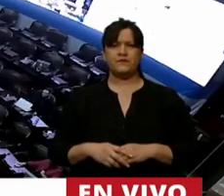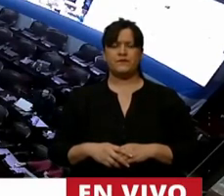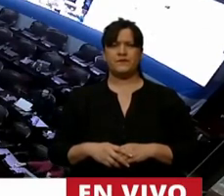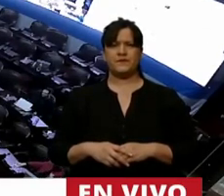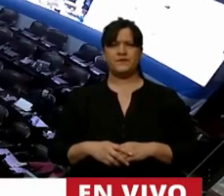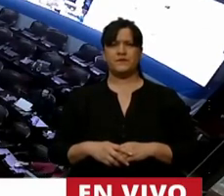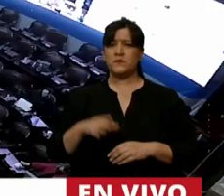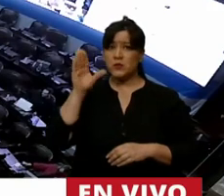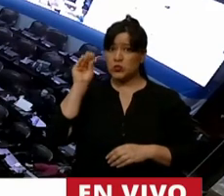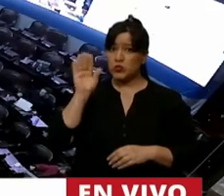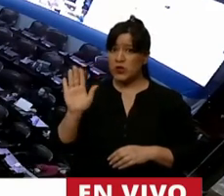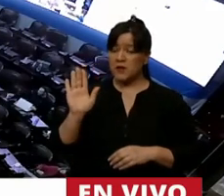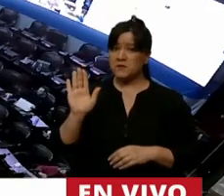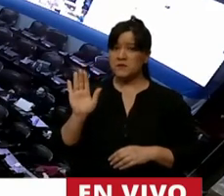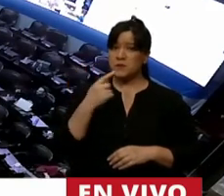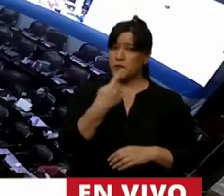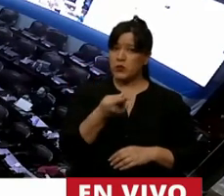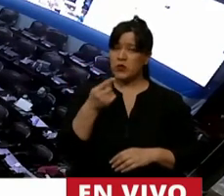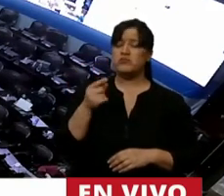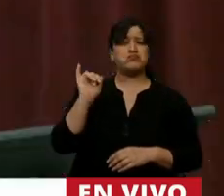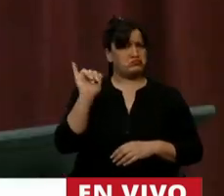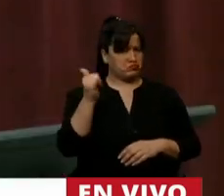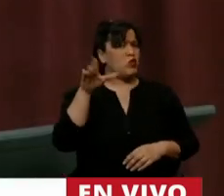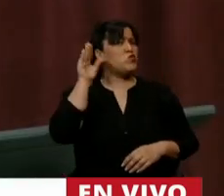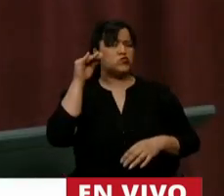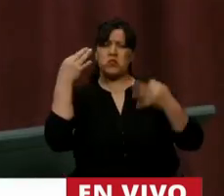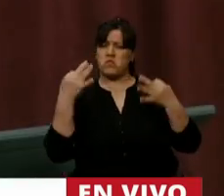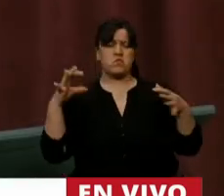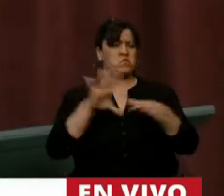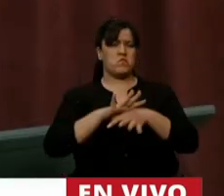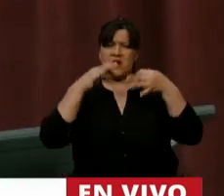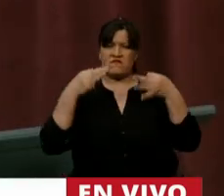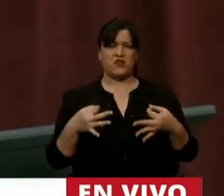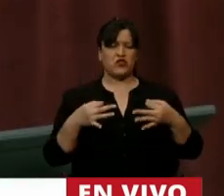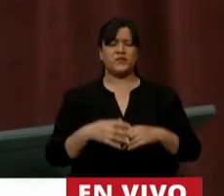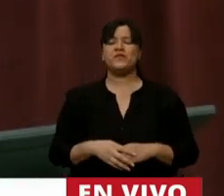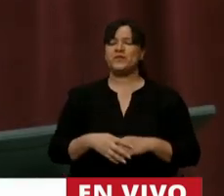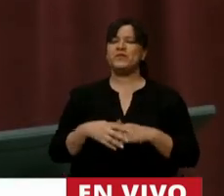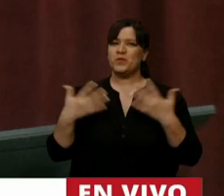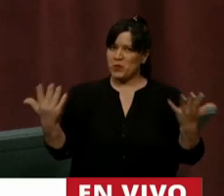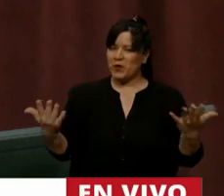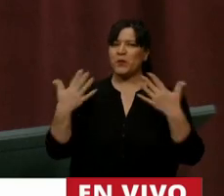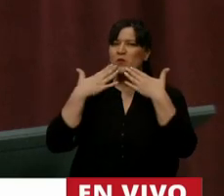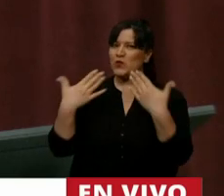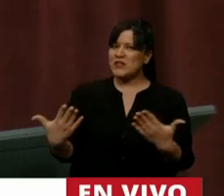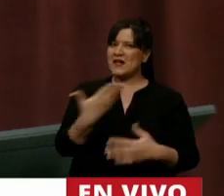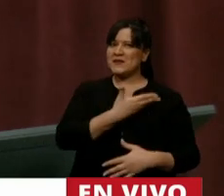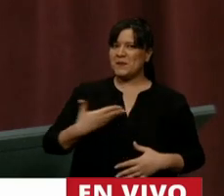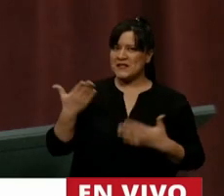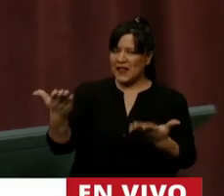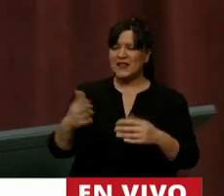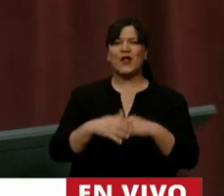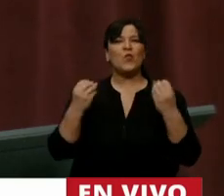¿Se me escucha, Presidente? Lo escucho perfectamente, Diputado. Bueno, muchas gracias, Presidente.